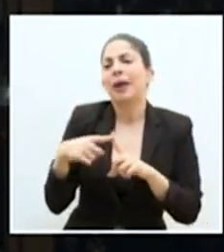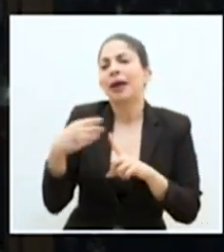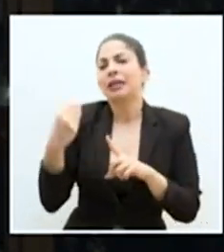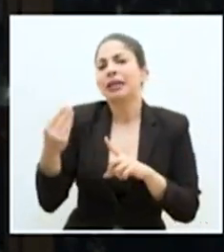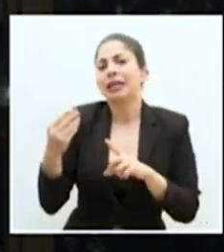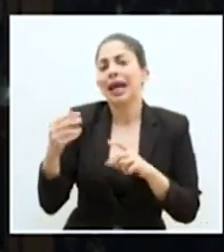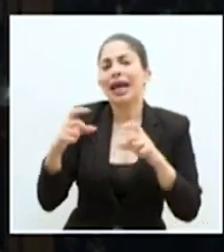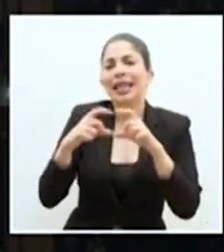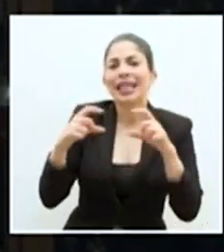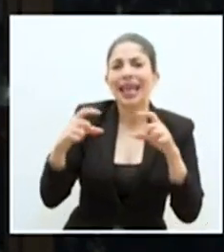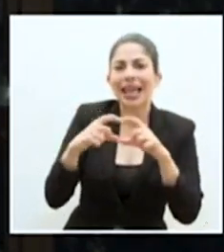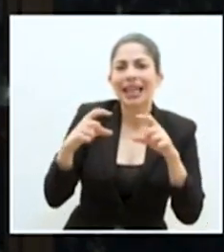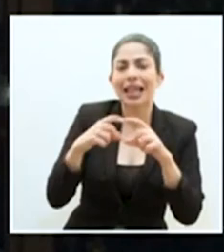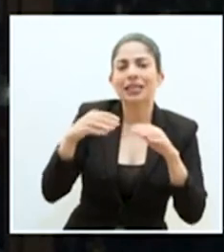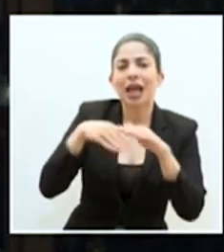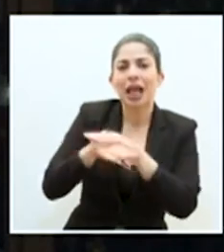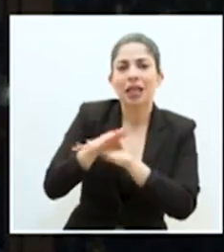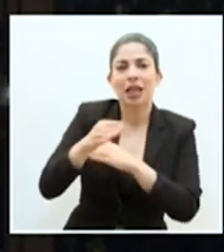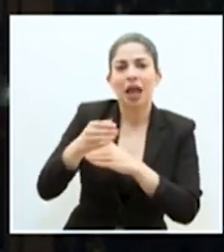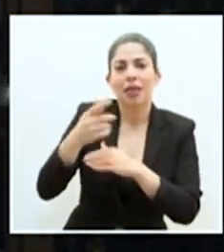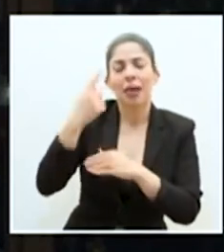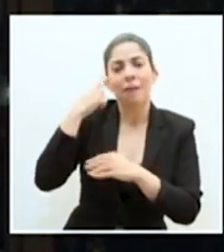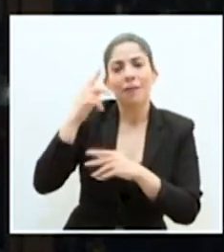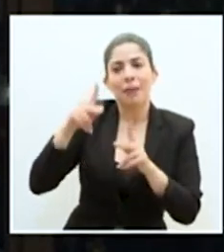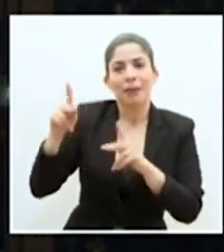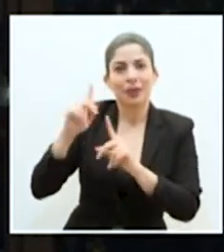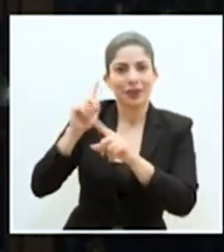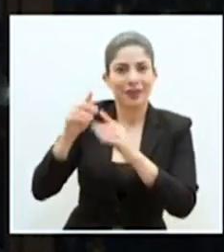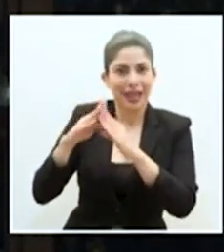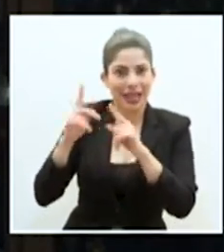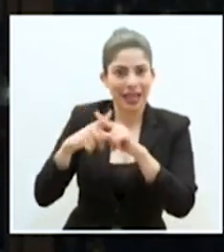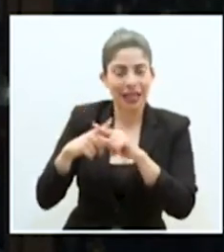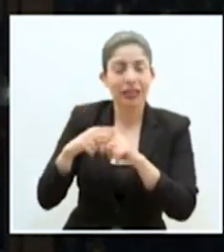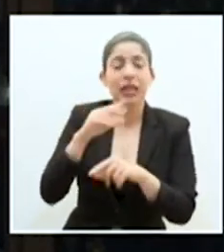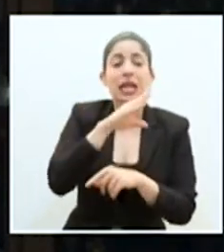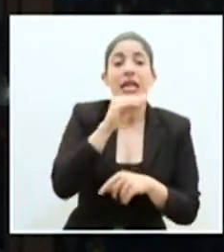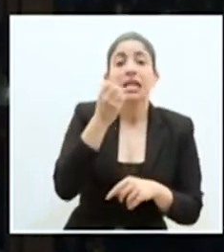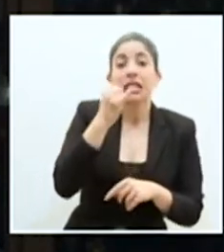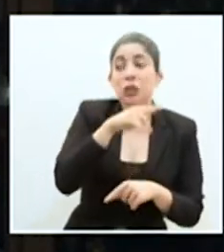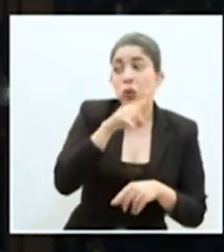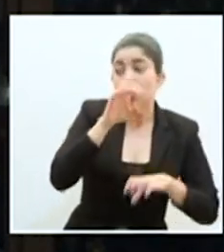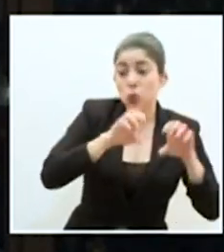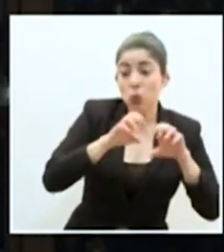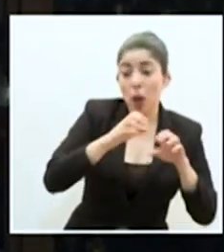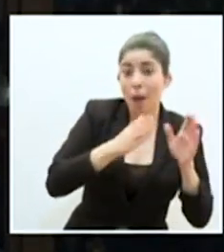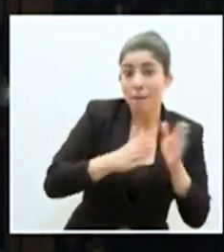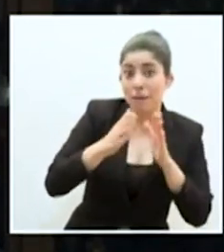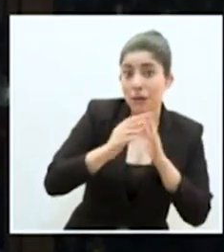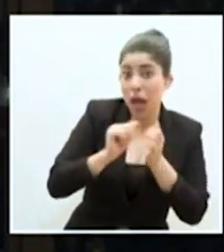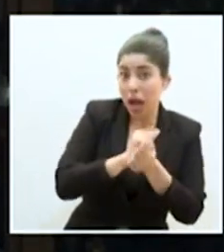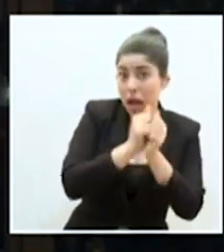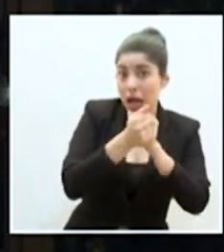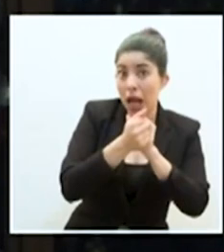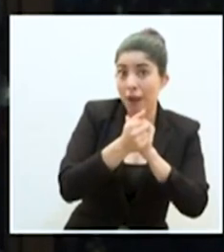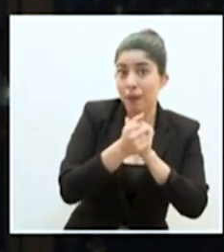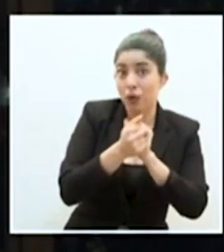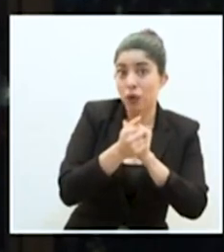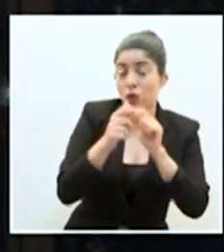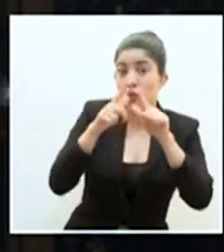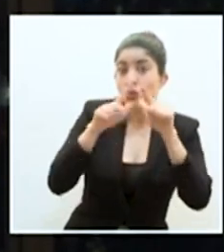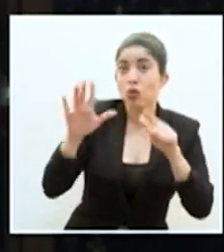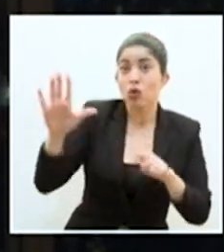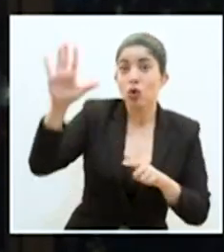entregar tiquetes o entrada previa a los fieles. Y si se está valorando en esa apertura algún cambio con las zonas que están en